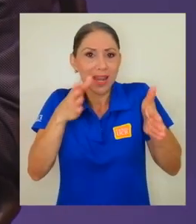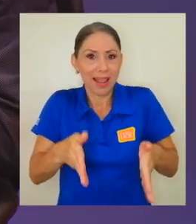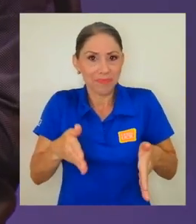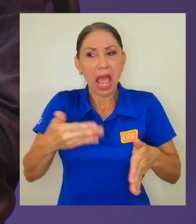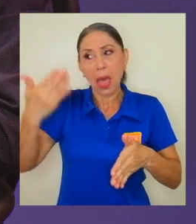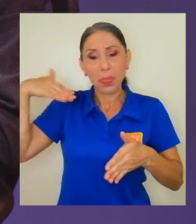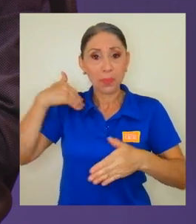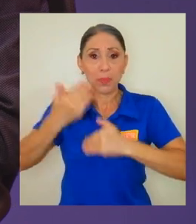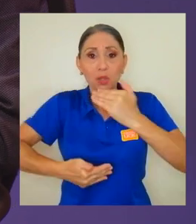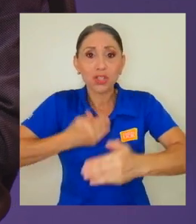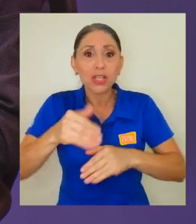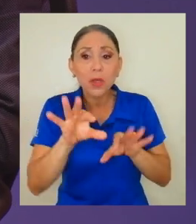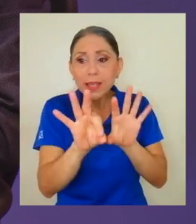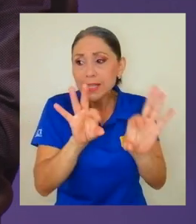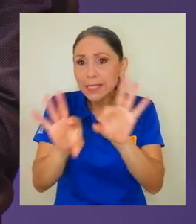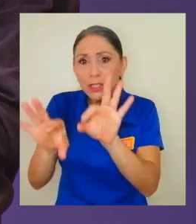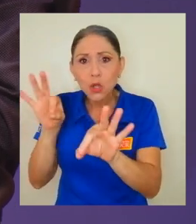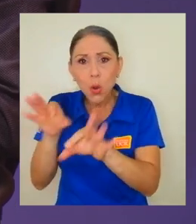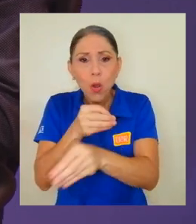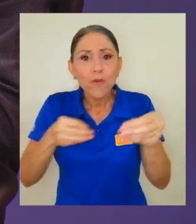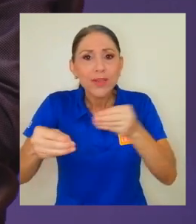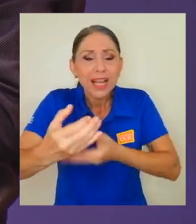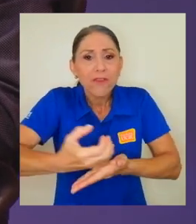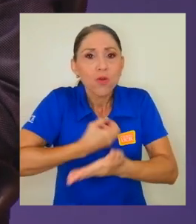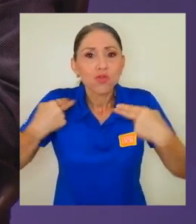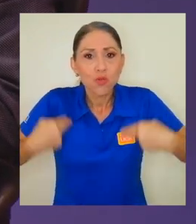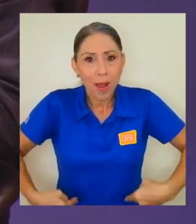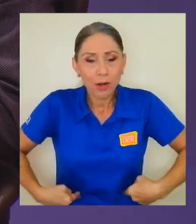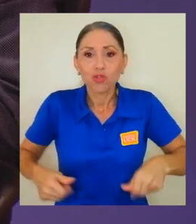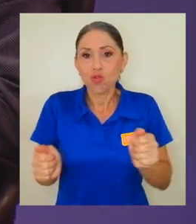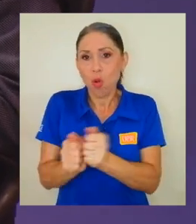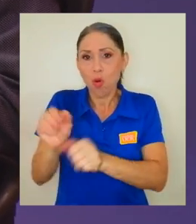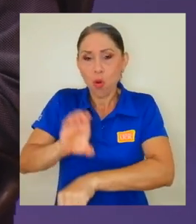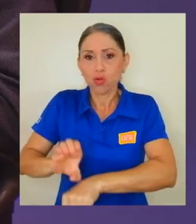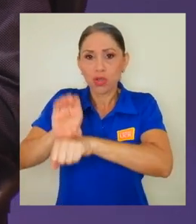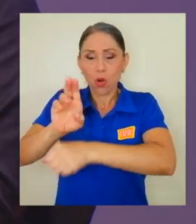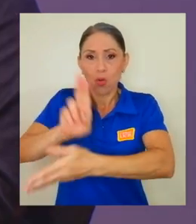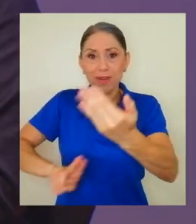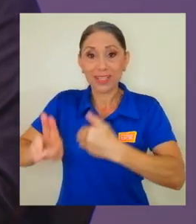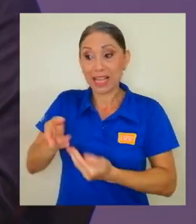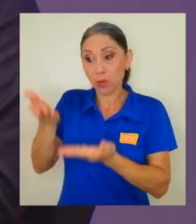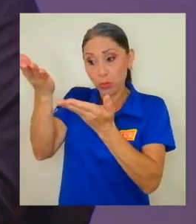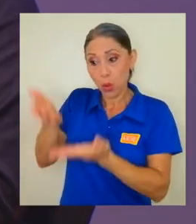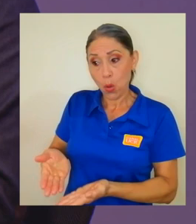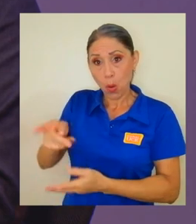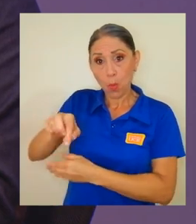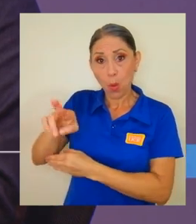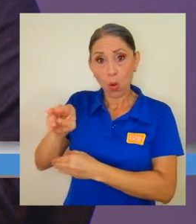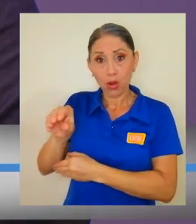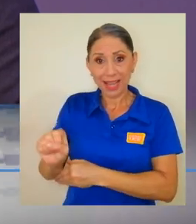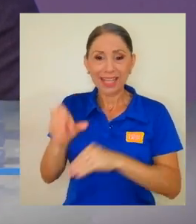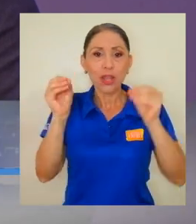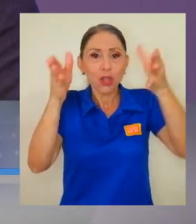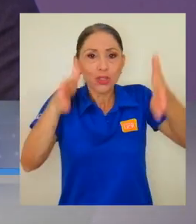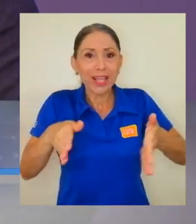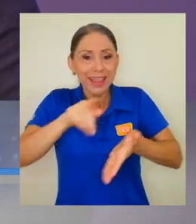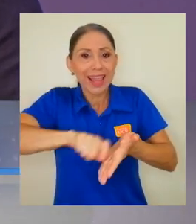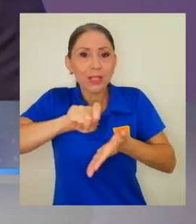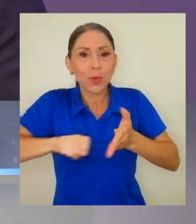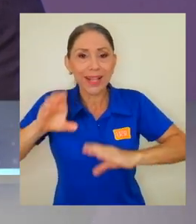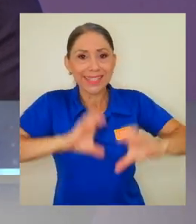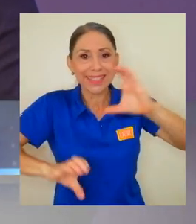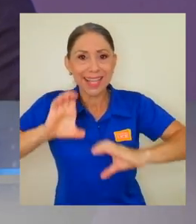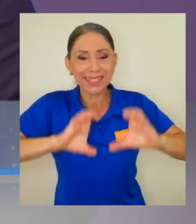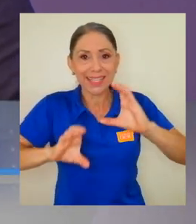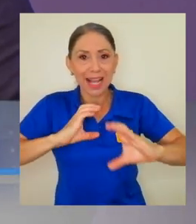un proceso de selección liderado por la oficina de recursos humanos y el consejo universitario porras es docente de la escuela de ciencias de la